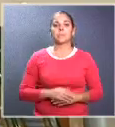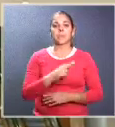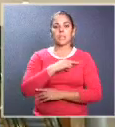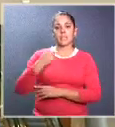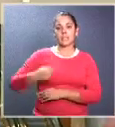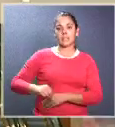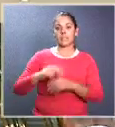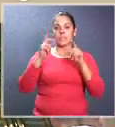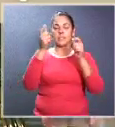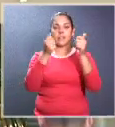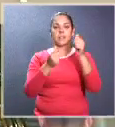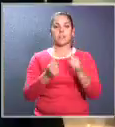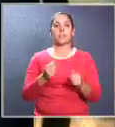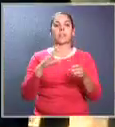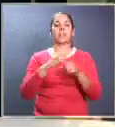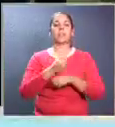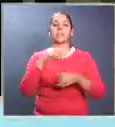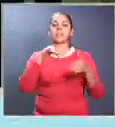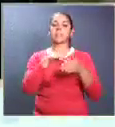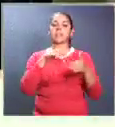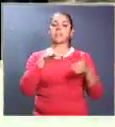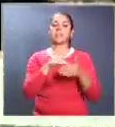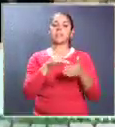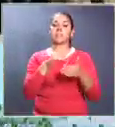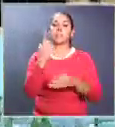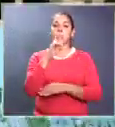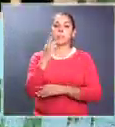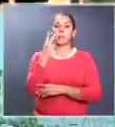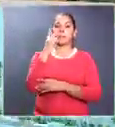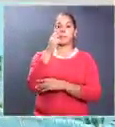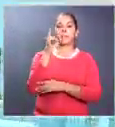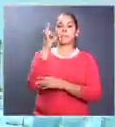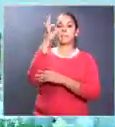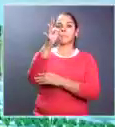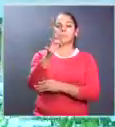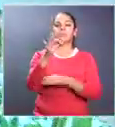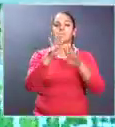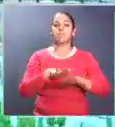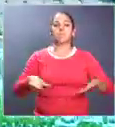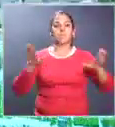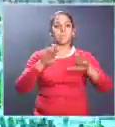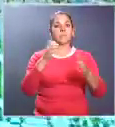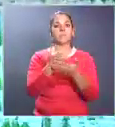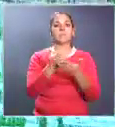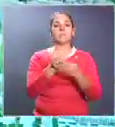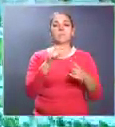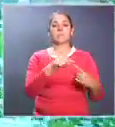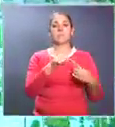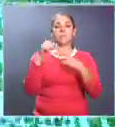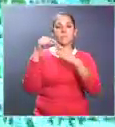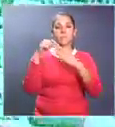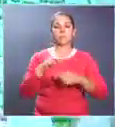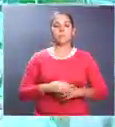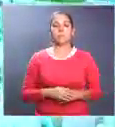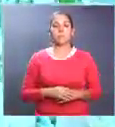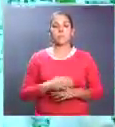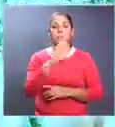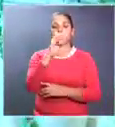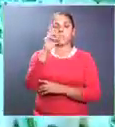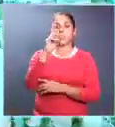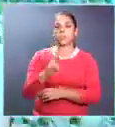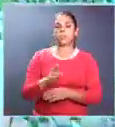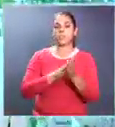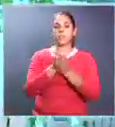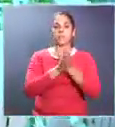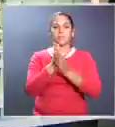China financiará y realizará un estudio de factibilidad con miras a desarrollar en el país una zona económica especial. Costa Rica